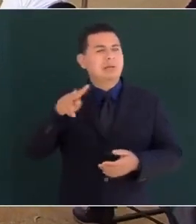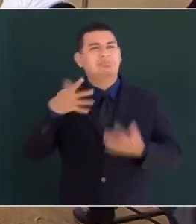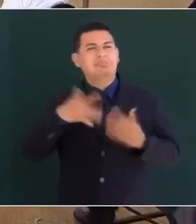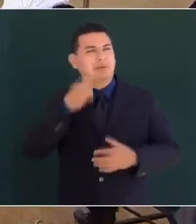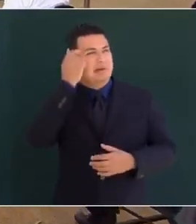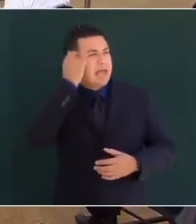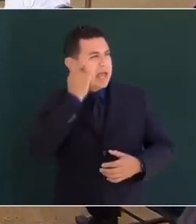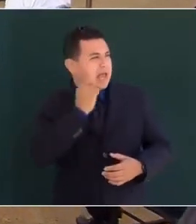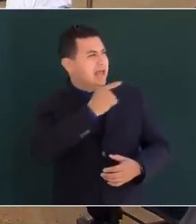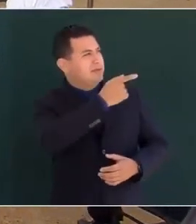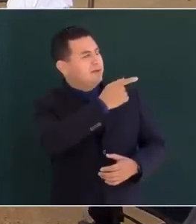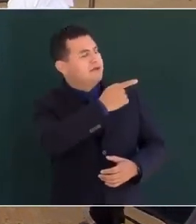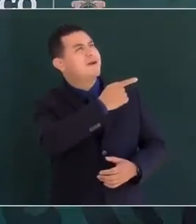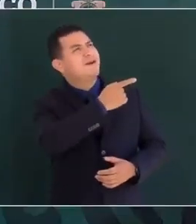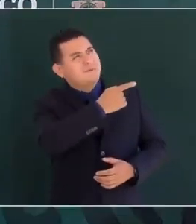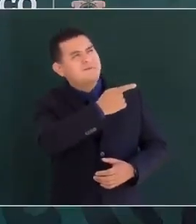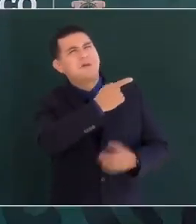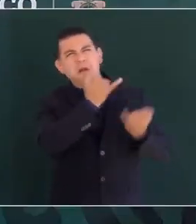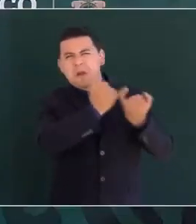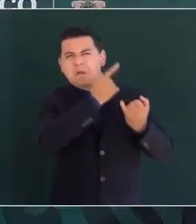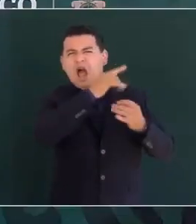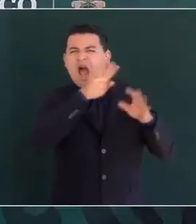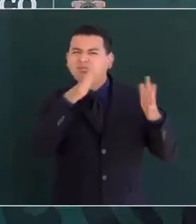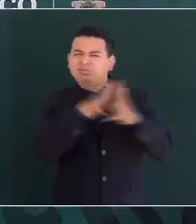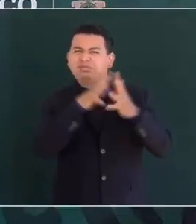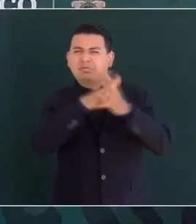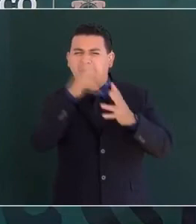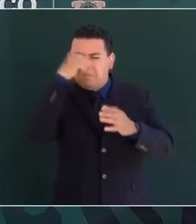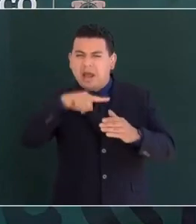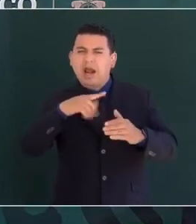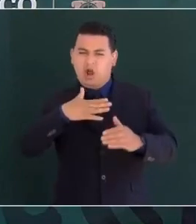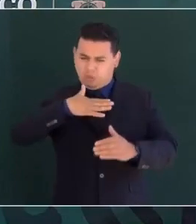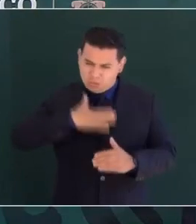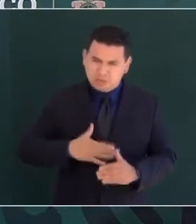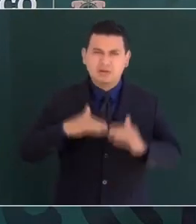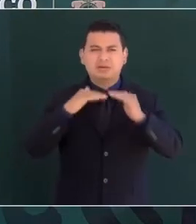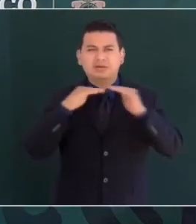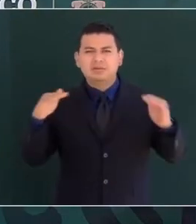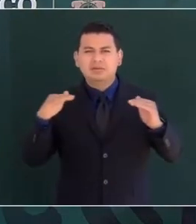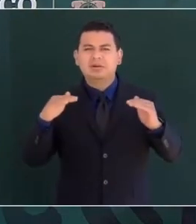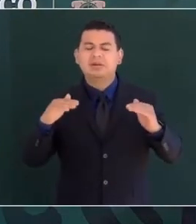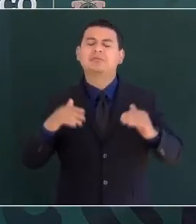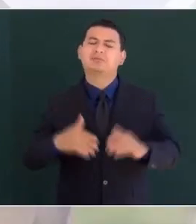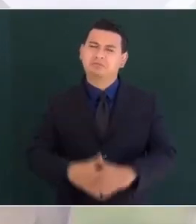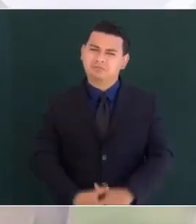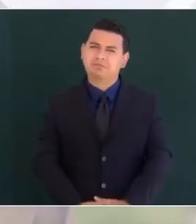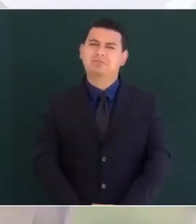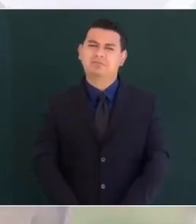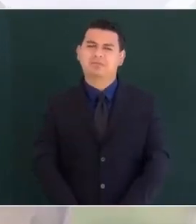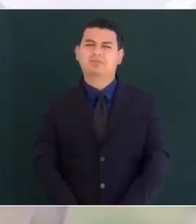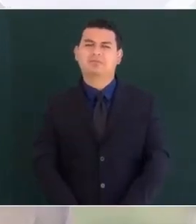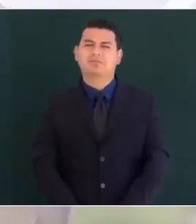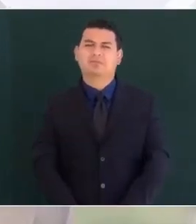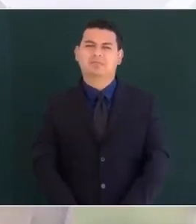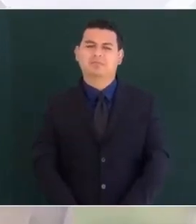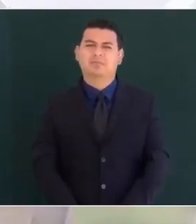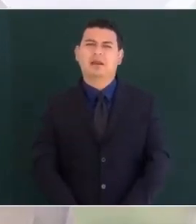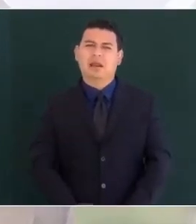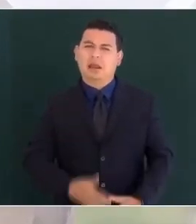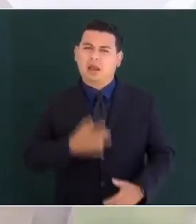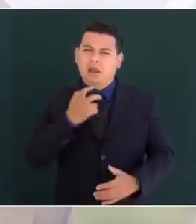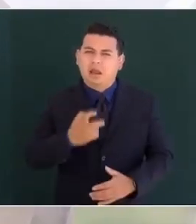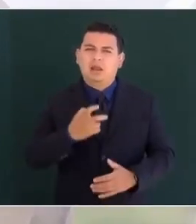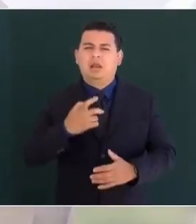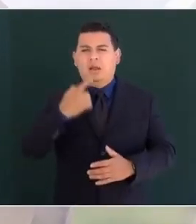también trabajemos para la libertad, justicia e igualdad para continuar